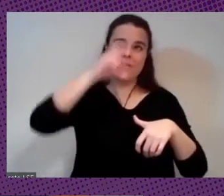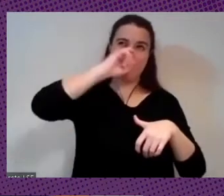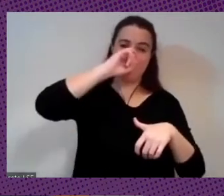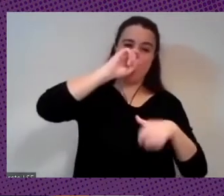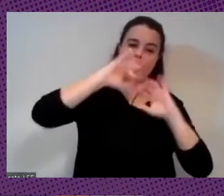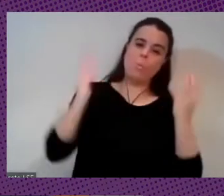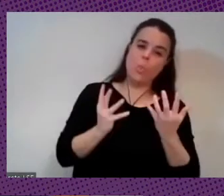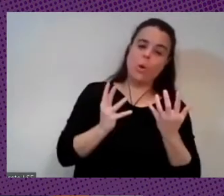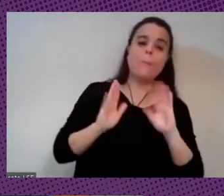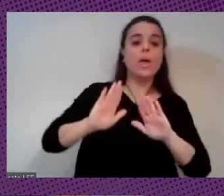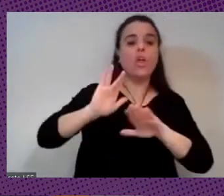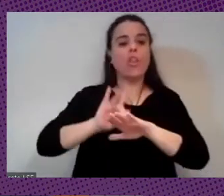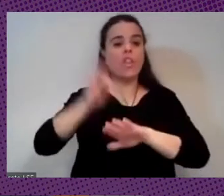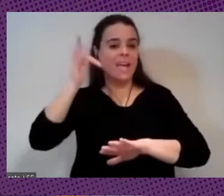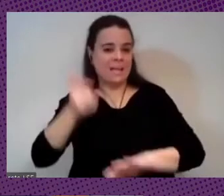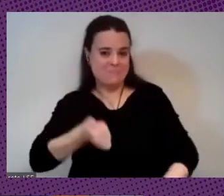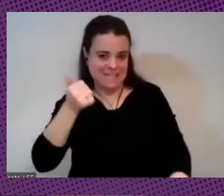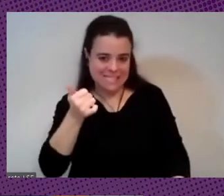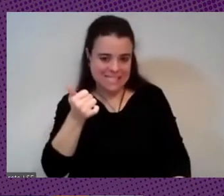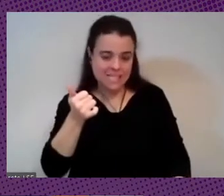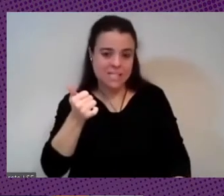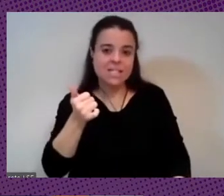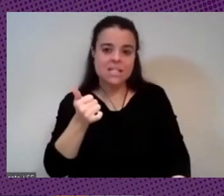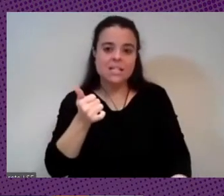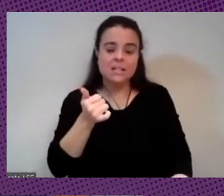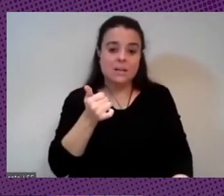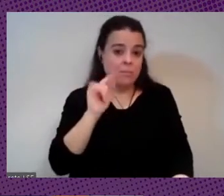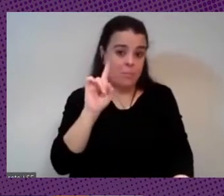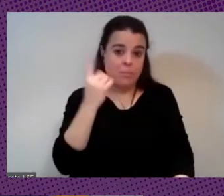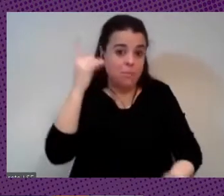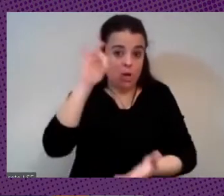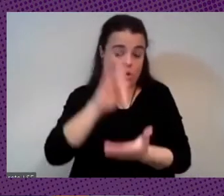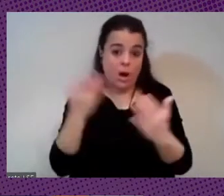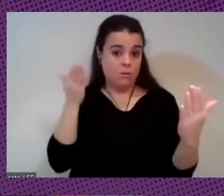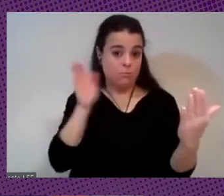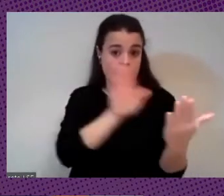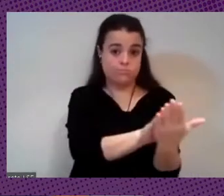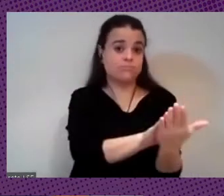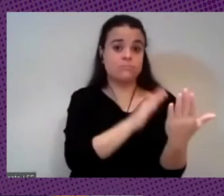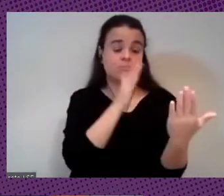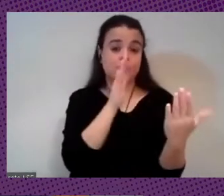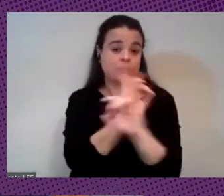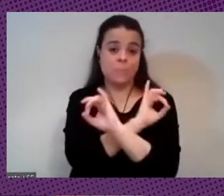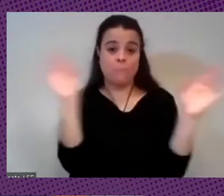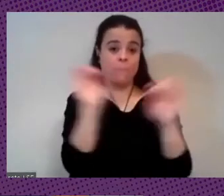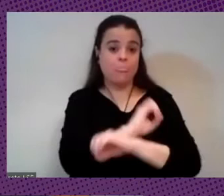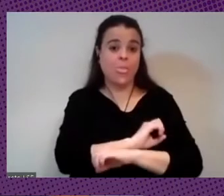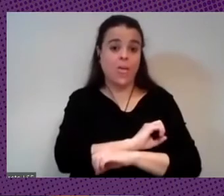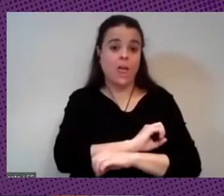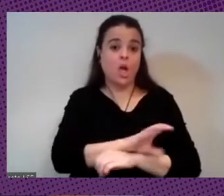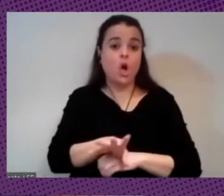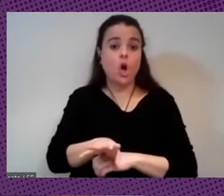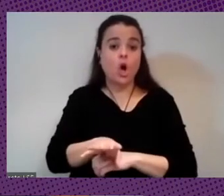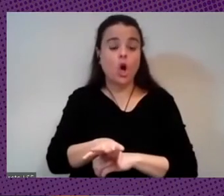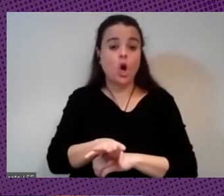que sería lo primero que habría que a lo que habría que enfrentarse porque está claro que la COVID no nos ha venido para